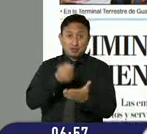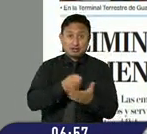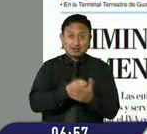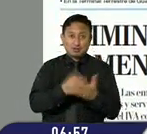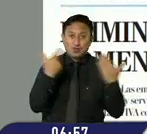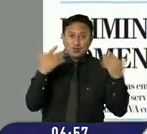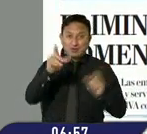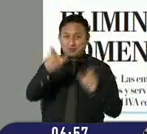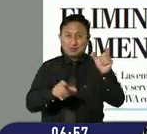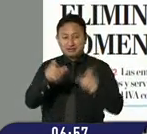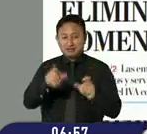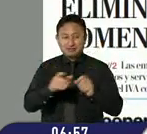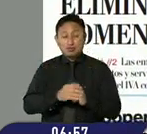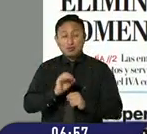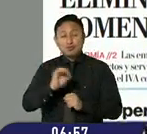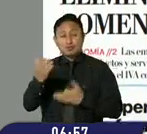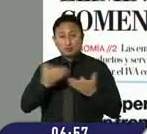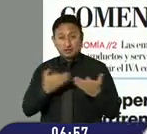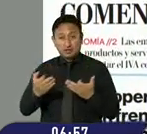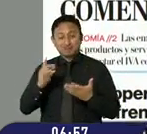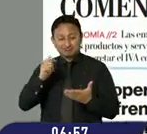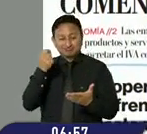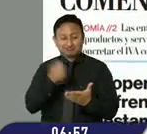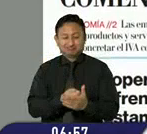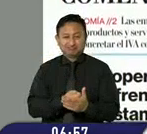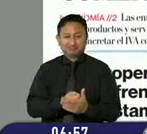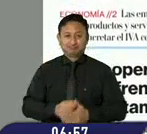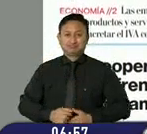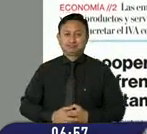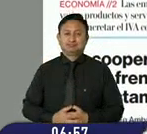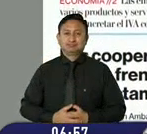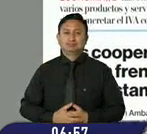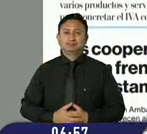a su voceador de confianza o en su sitio de abasto.